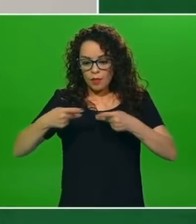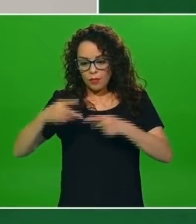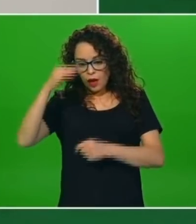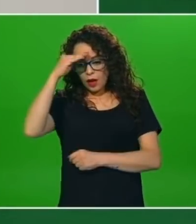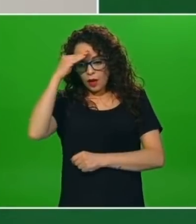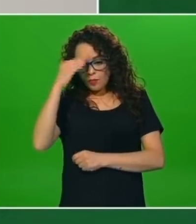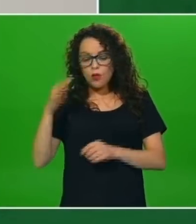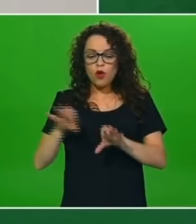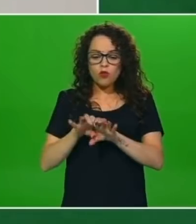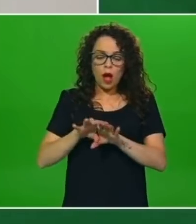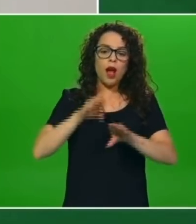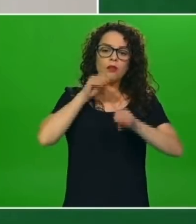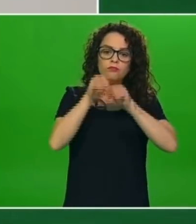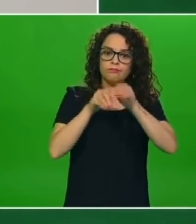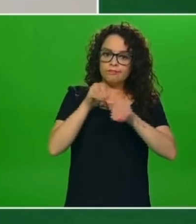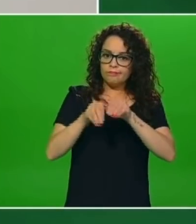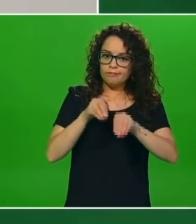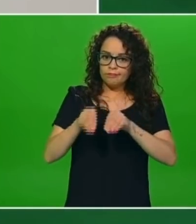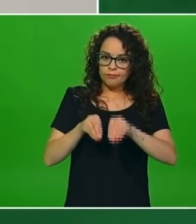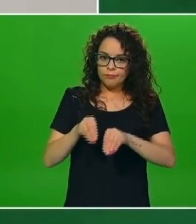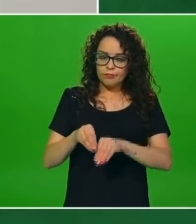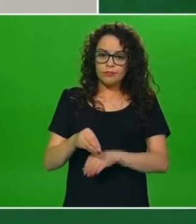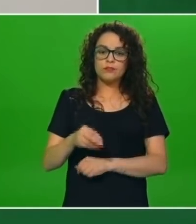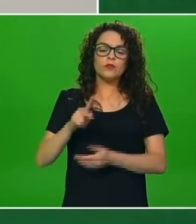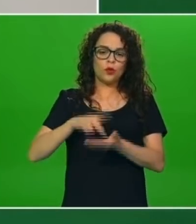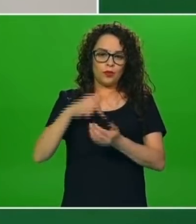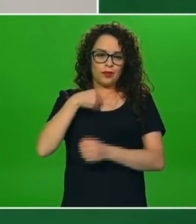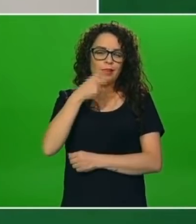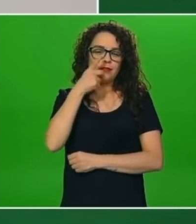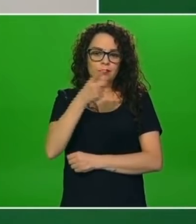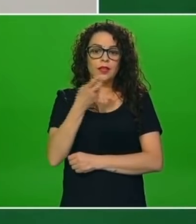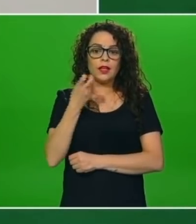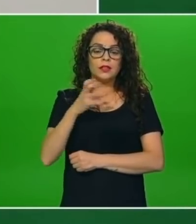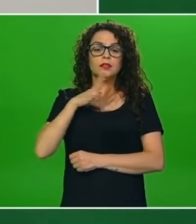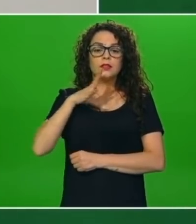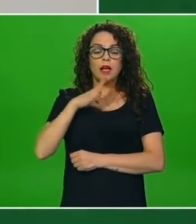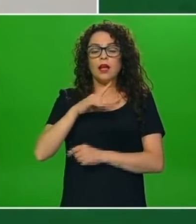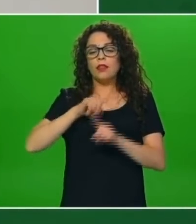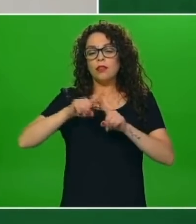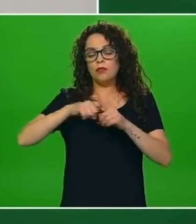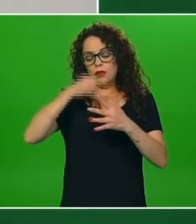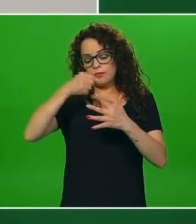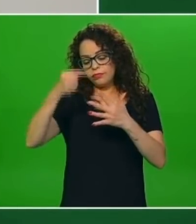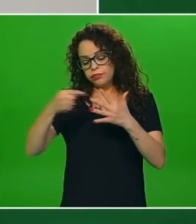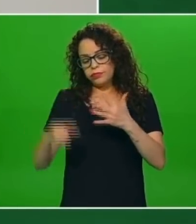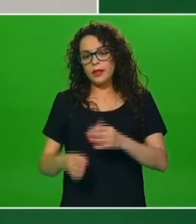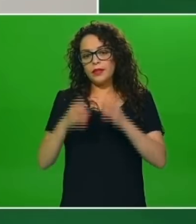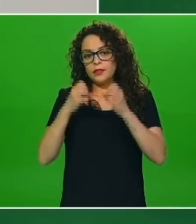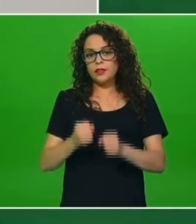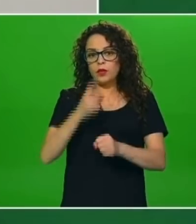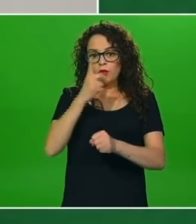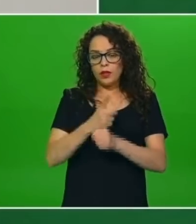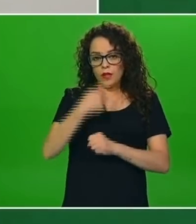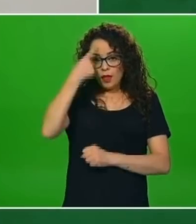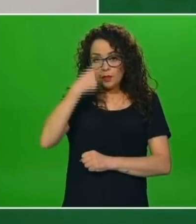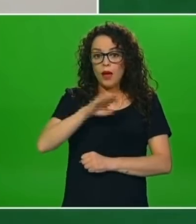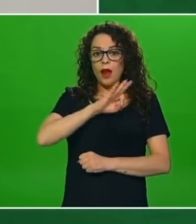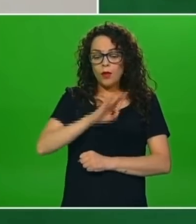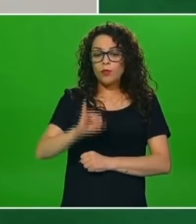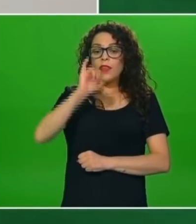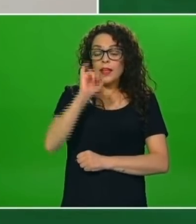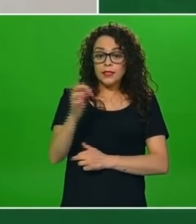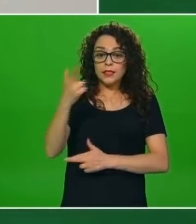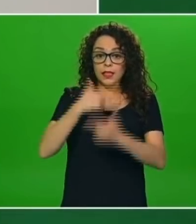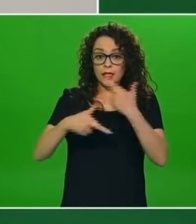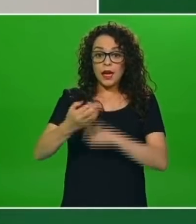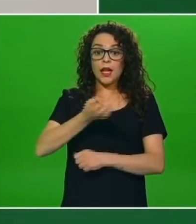conjunta y que integra, reitero, elementos de seguridad para que el retorno a clases tenga esta característica, decir, sea